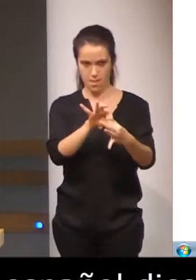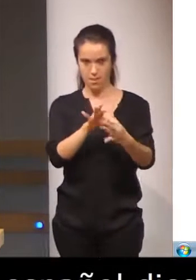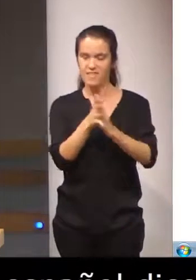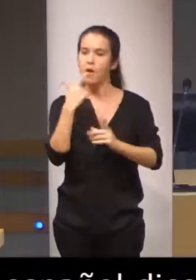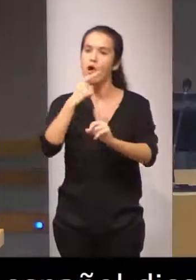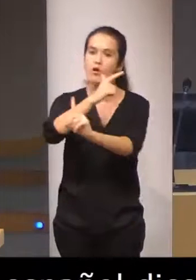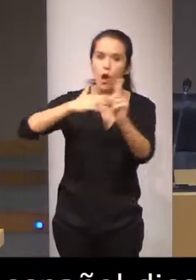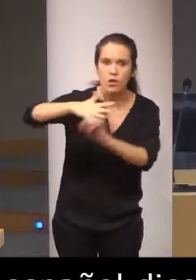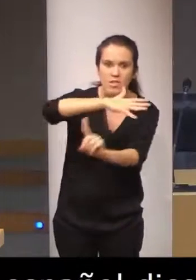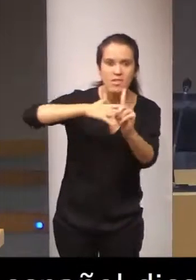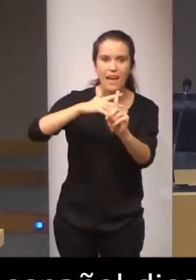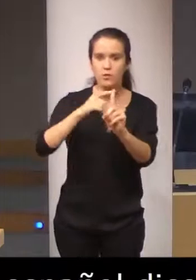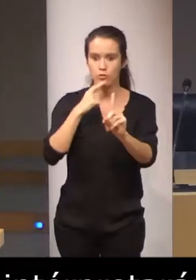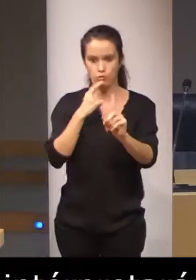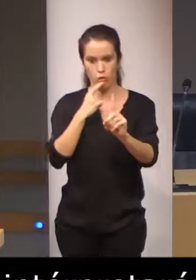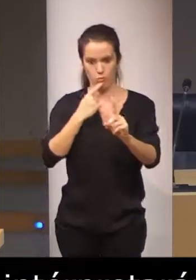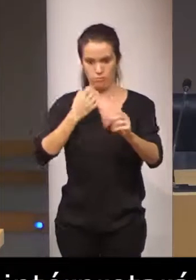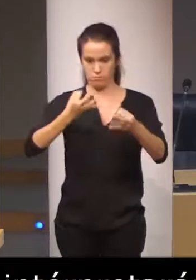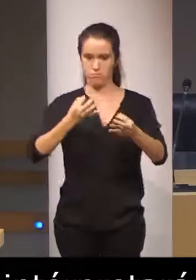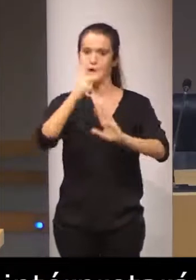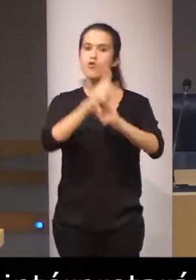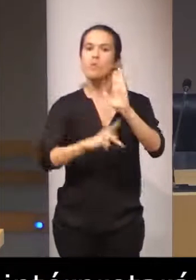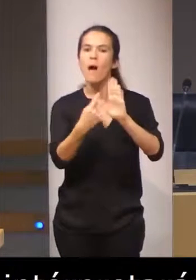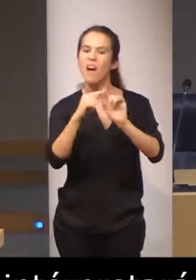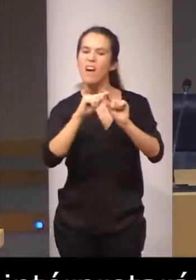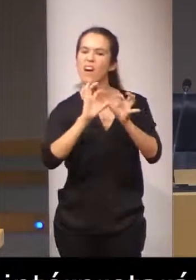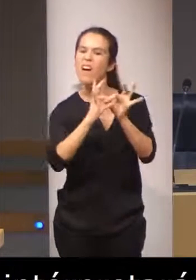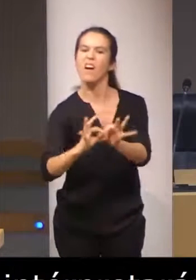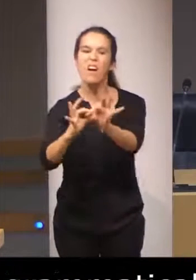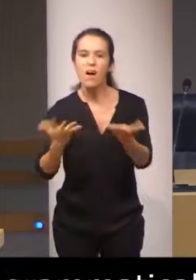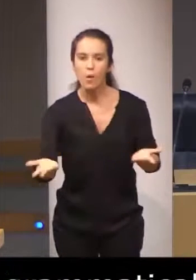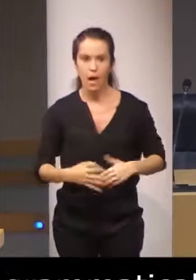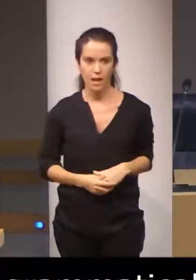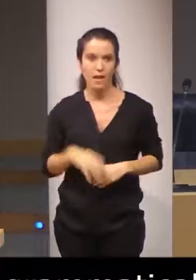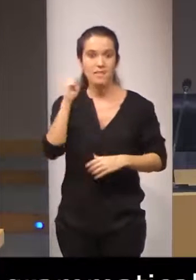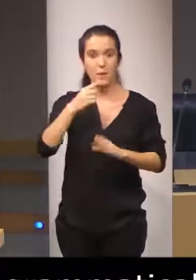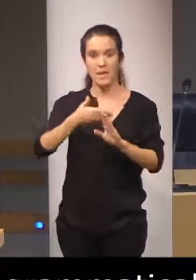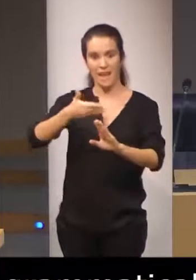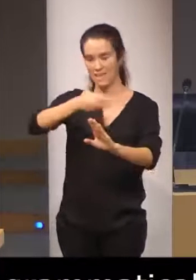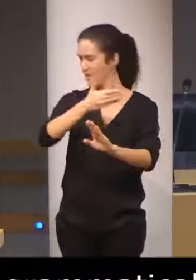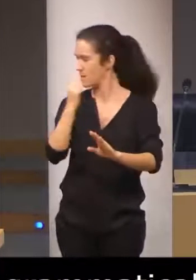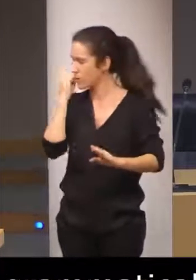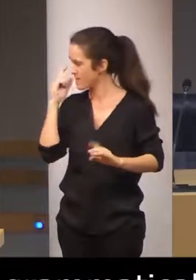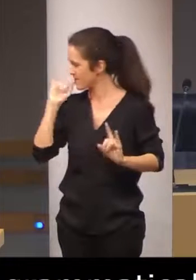contexto en que se promulga la norma, de acuerdo con los antecedentes